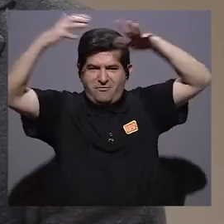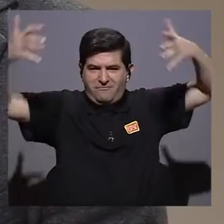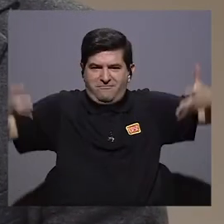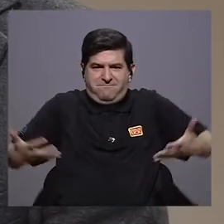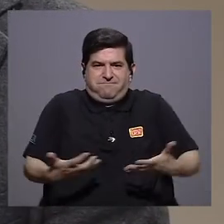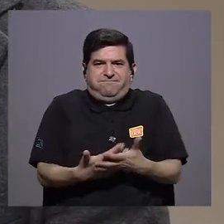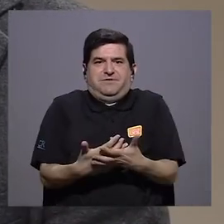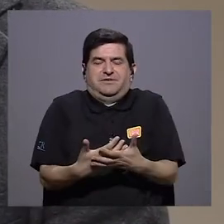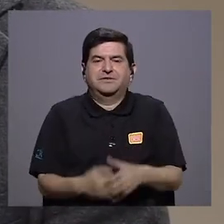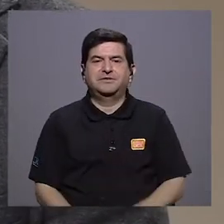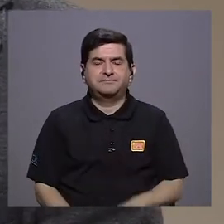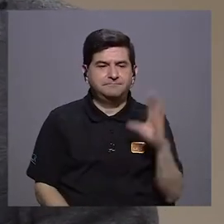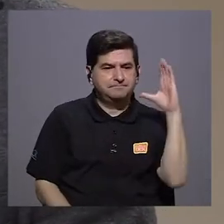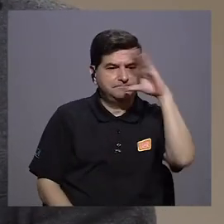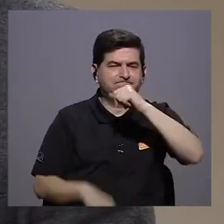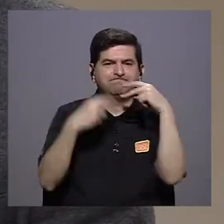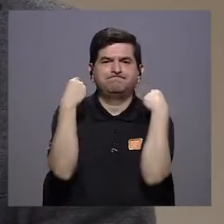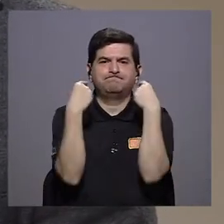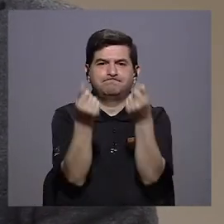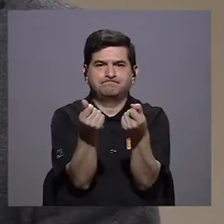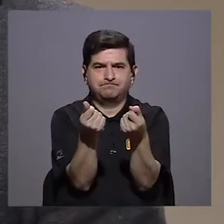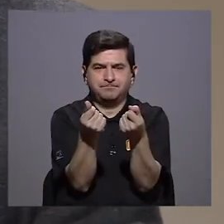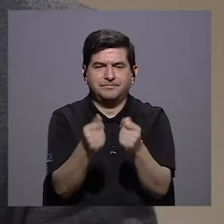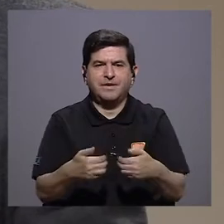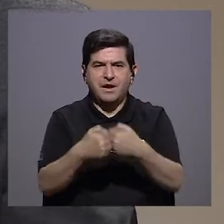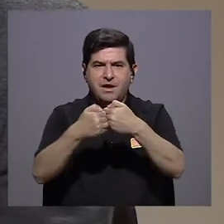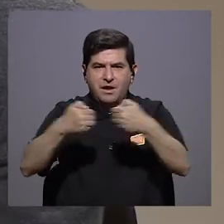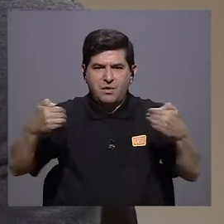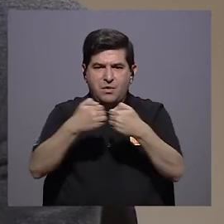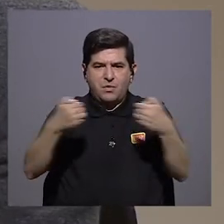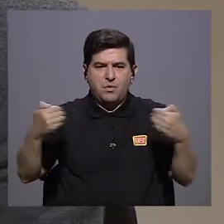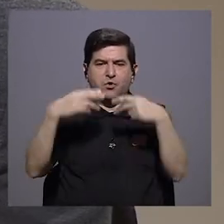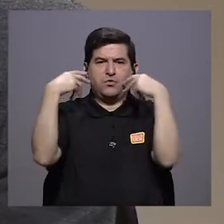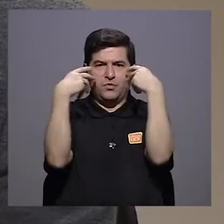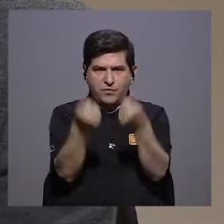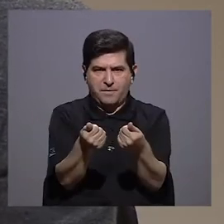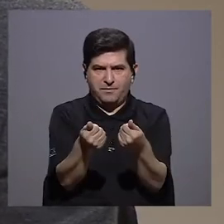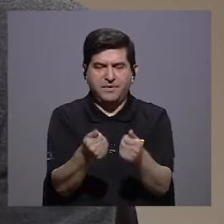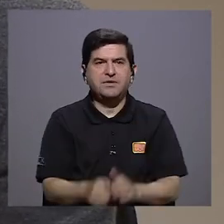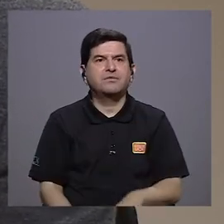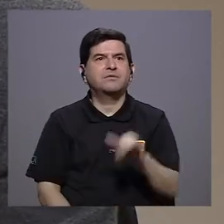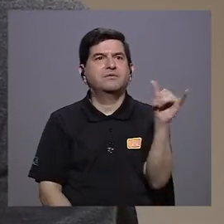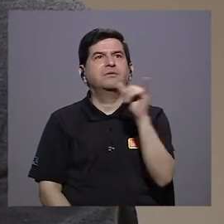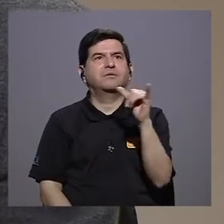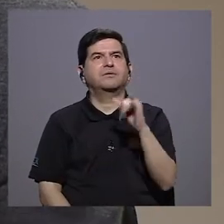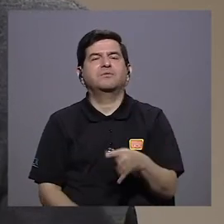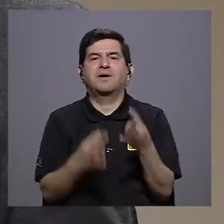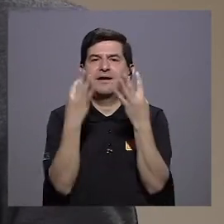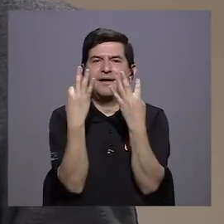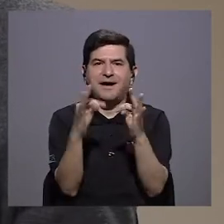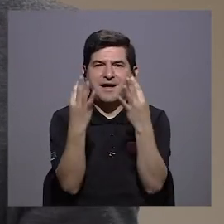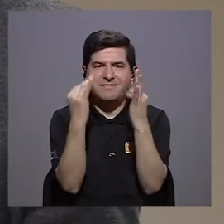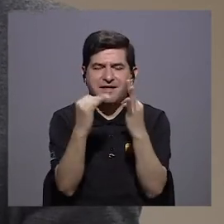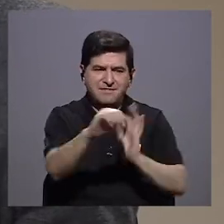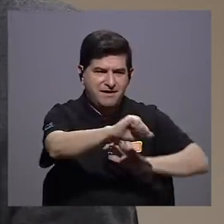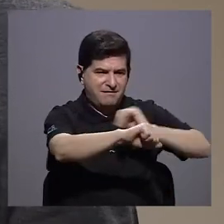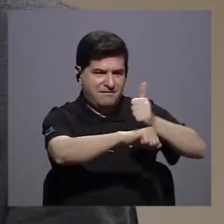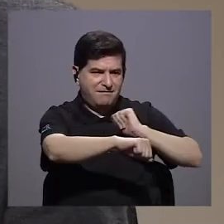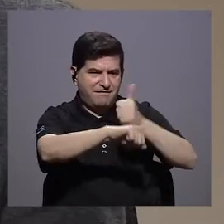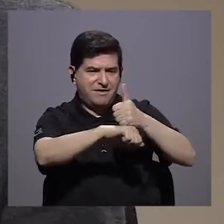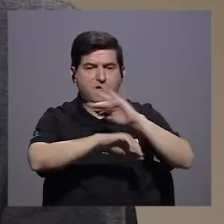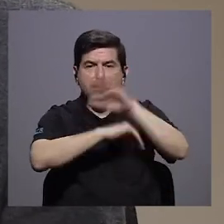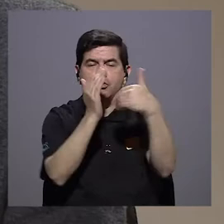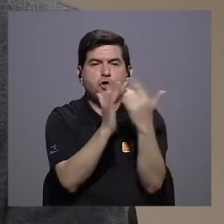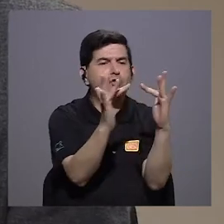fue detección rápida, aislamiento rápido, ¿verdad? Eso es como la… y tratar de trazar todos los